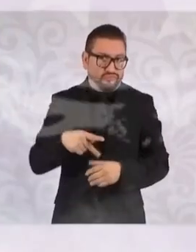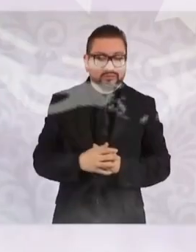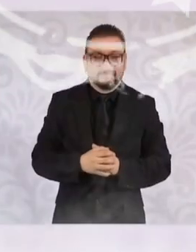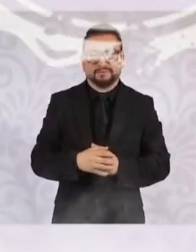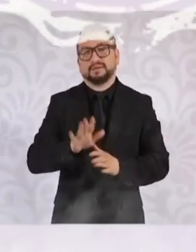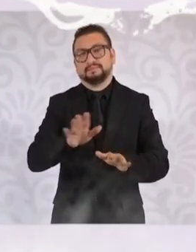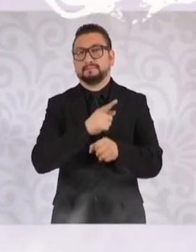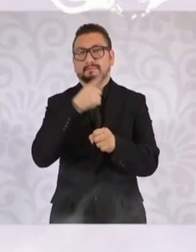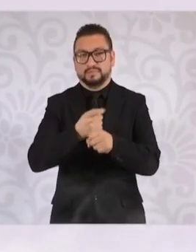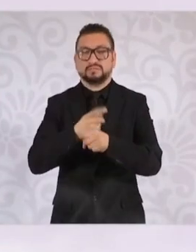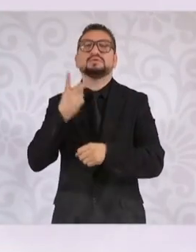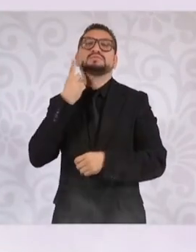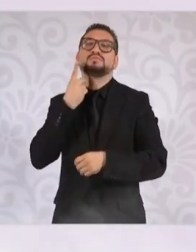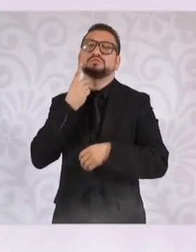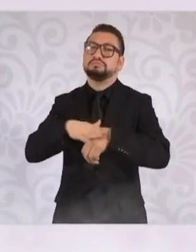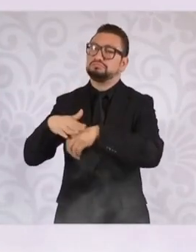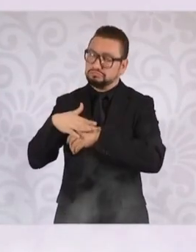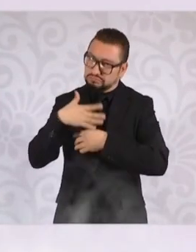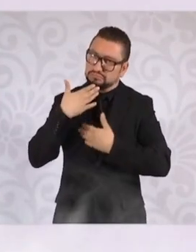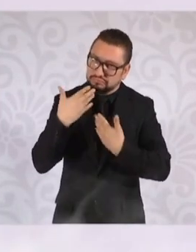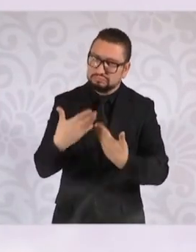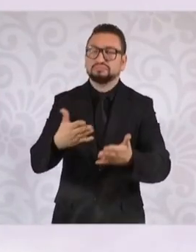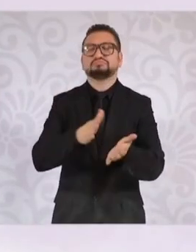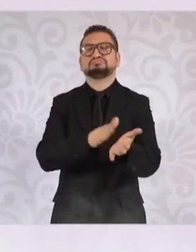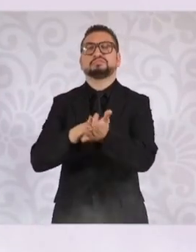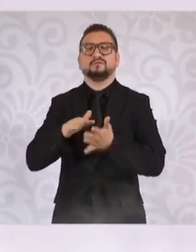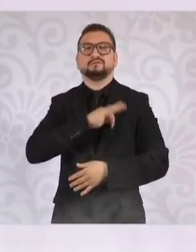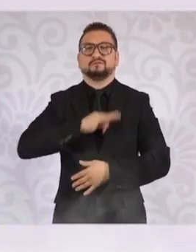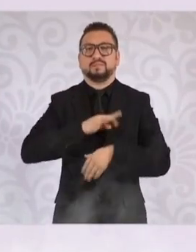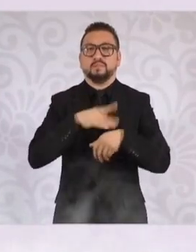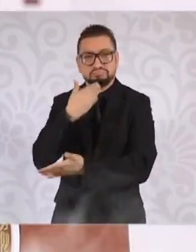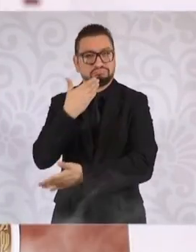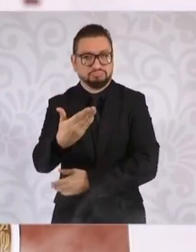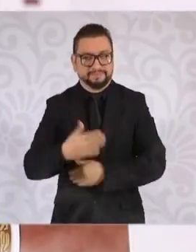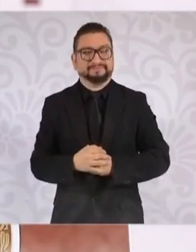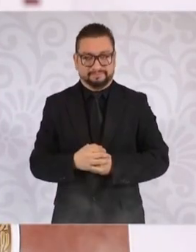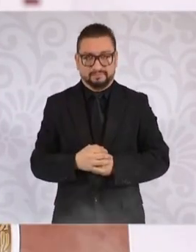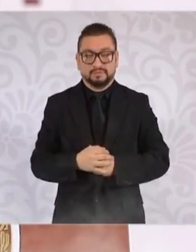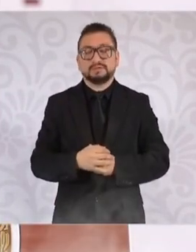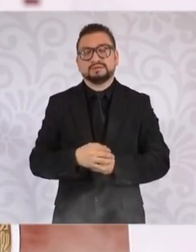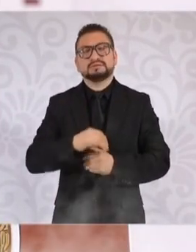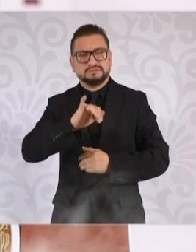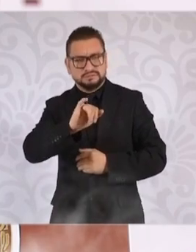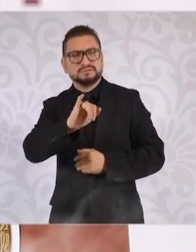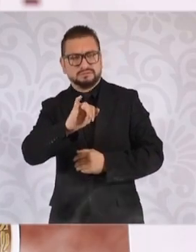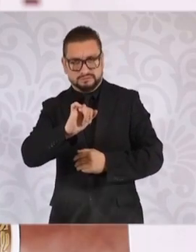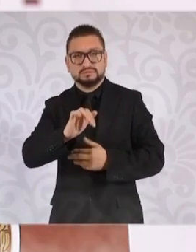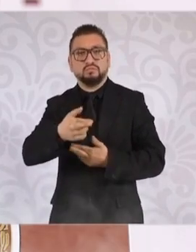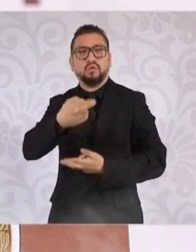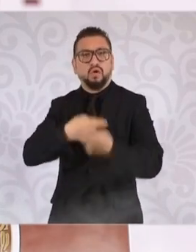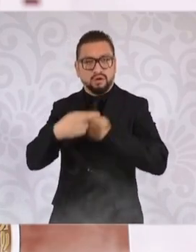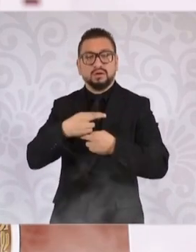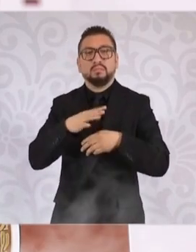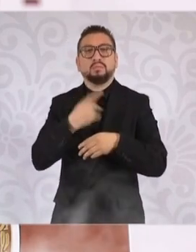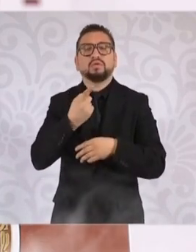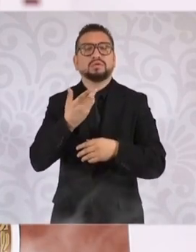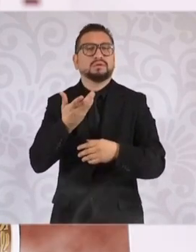Primero felicitar a los diputados por haber aprobado esta reforma constitucional. En parte sí es revertir